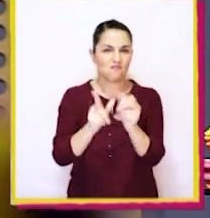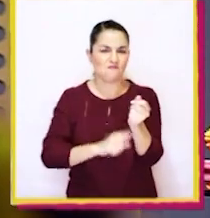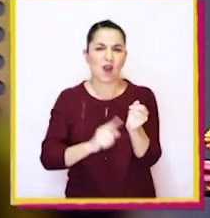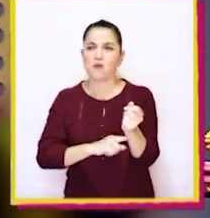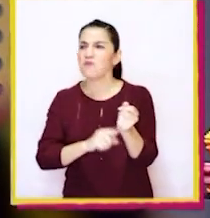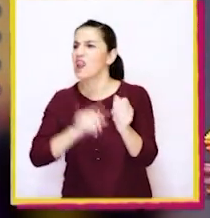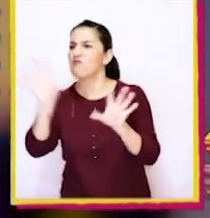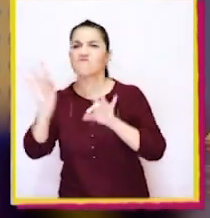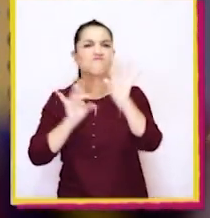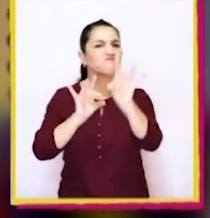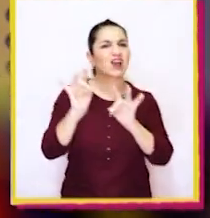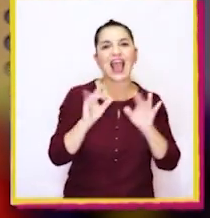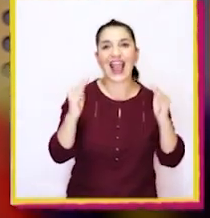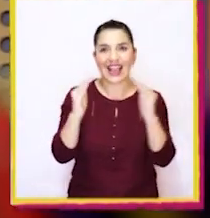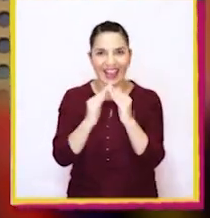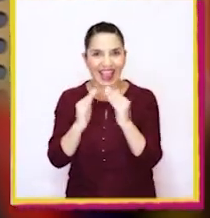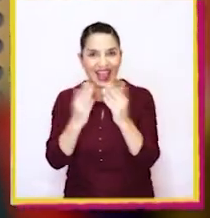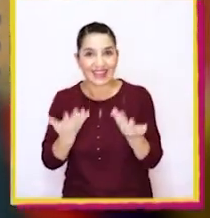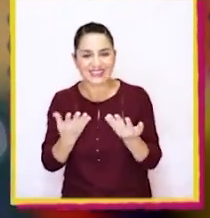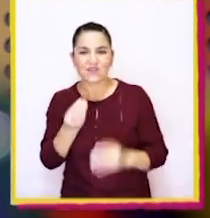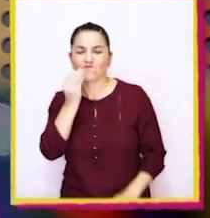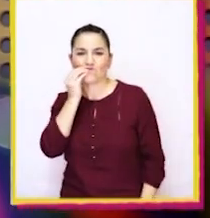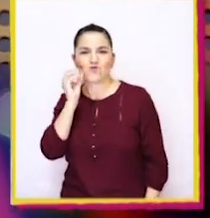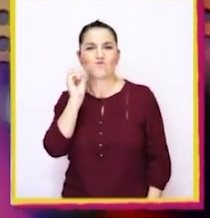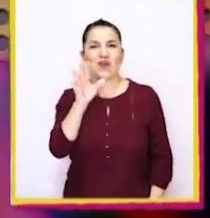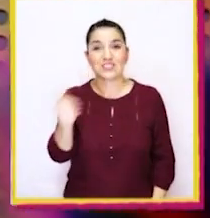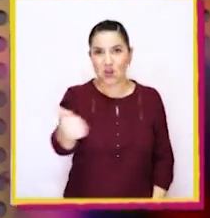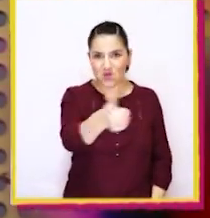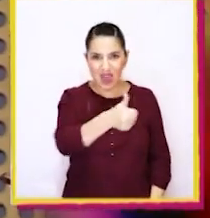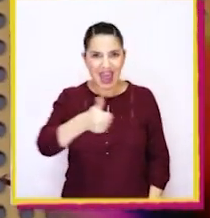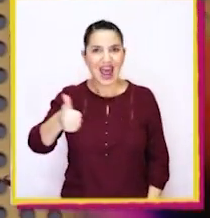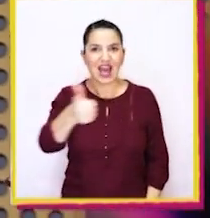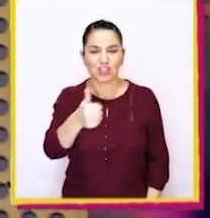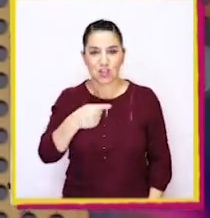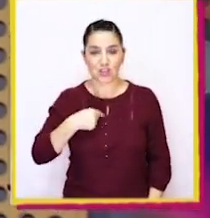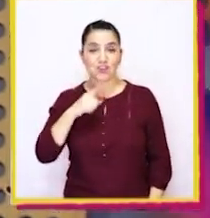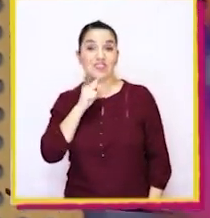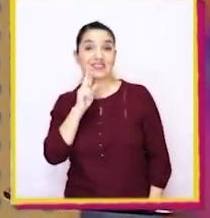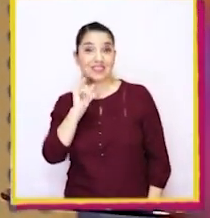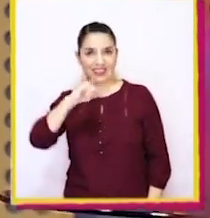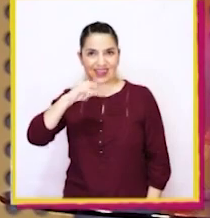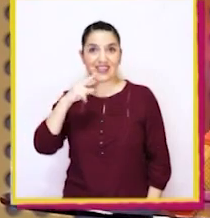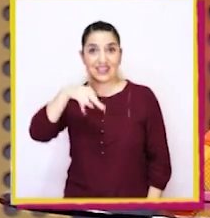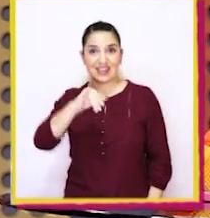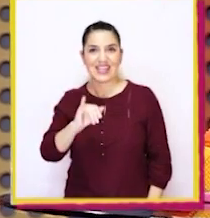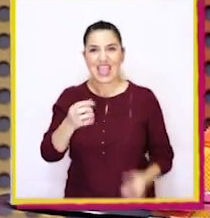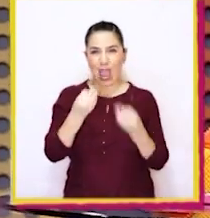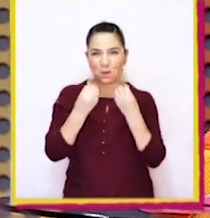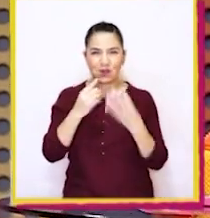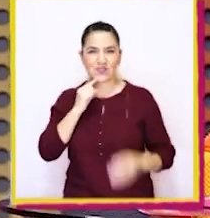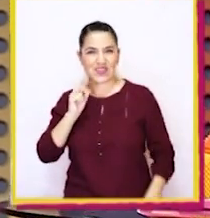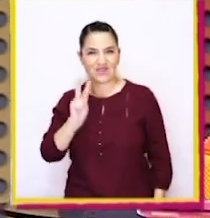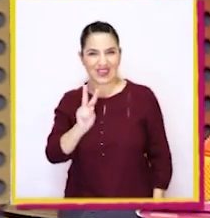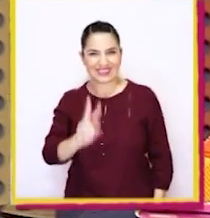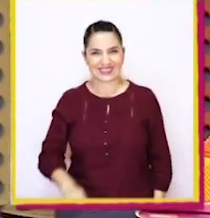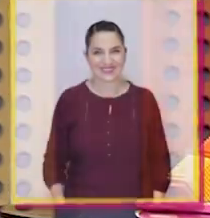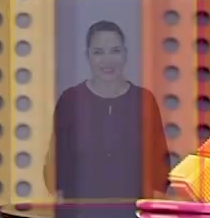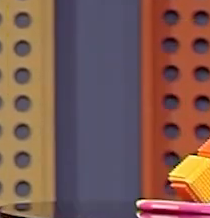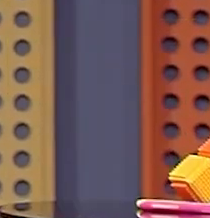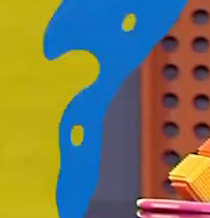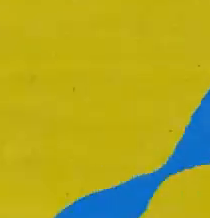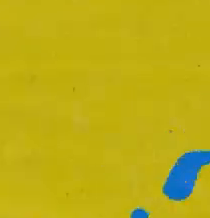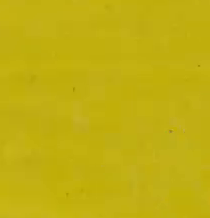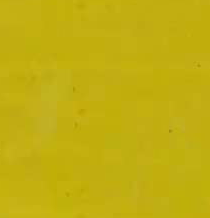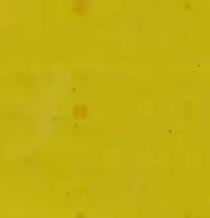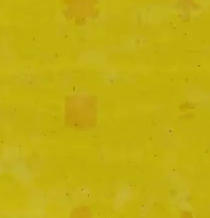alguna de estas figuras en tu hogar. ¡Un beso para todos y todas! Soy Trini y esto es Aprendo TV.